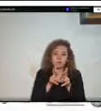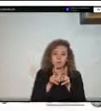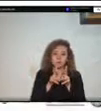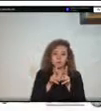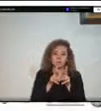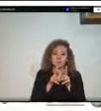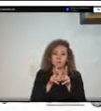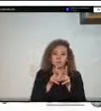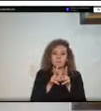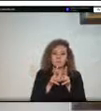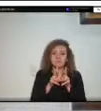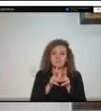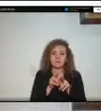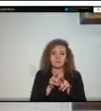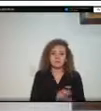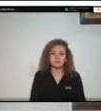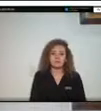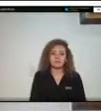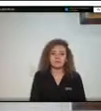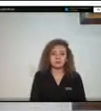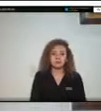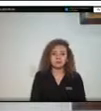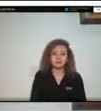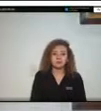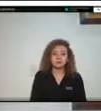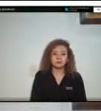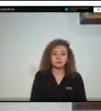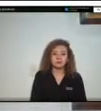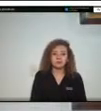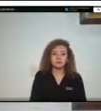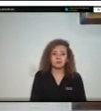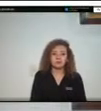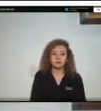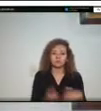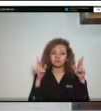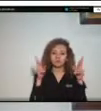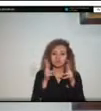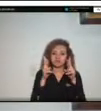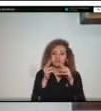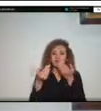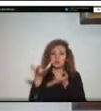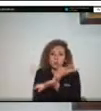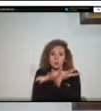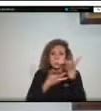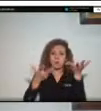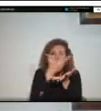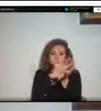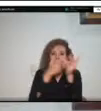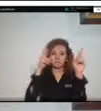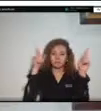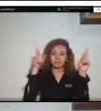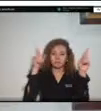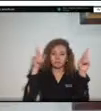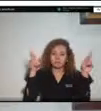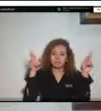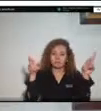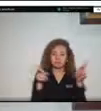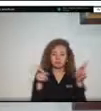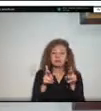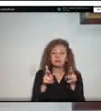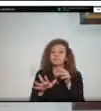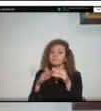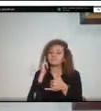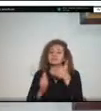ese resumen de estas conclusiones de este breve conversatorio quiero terminar agradeciéndolos por su participación por